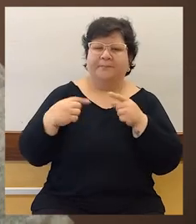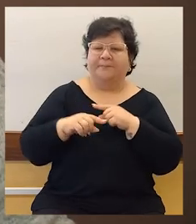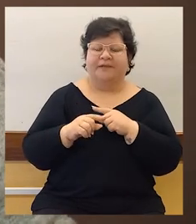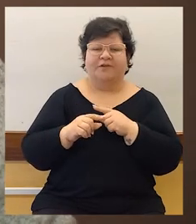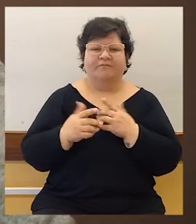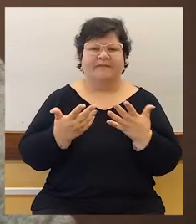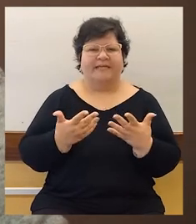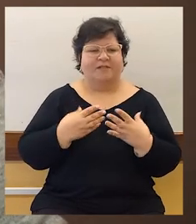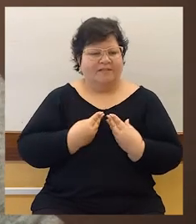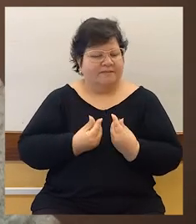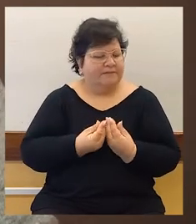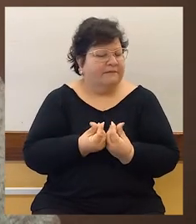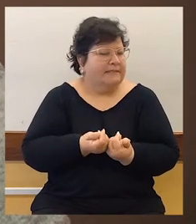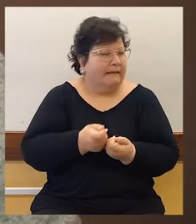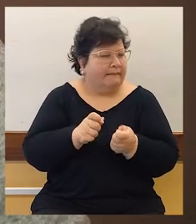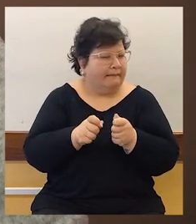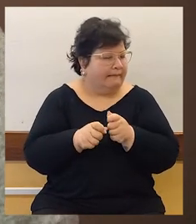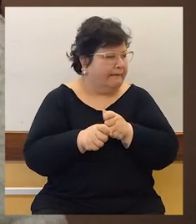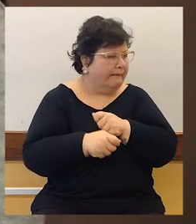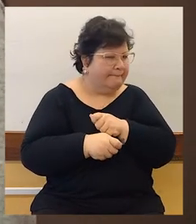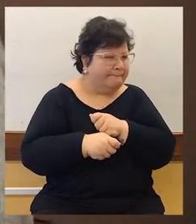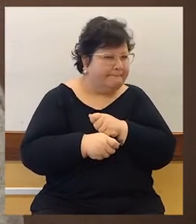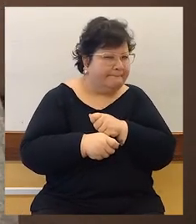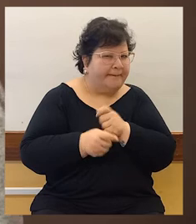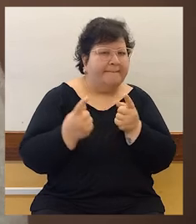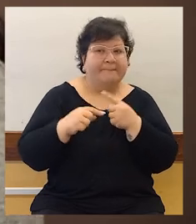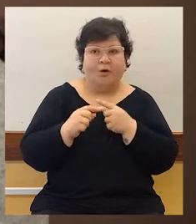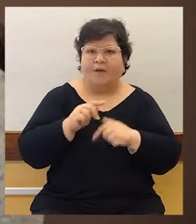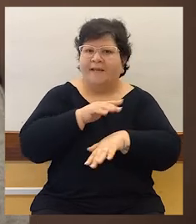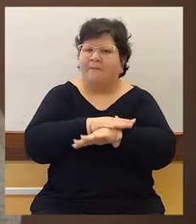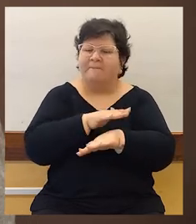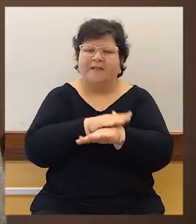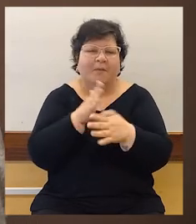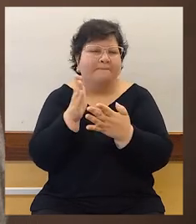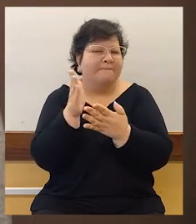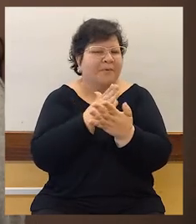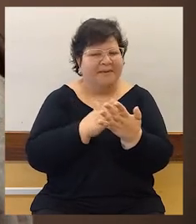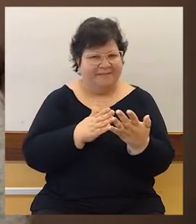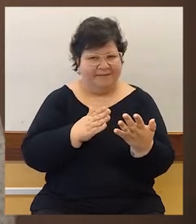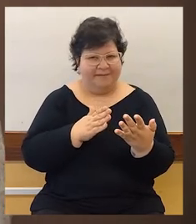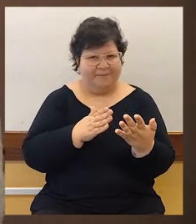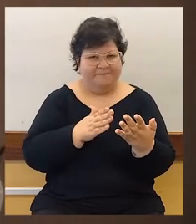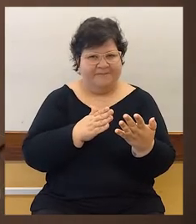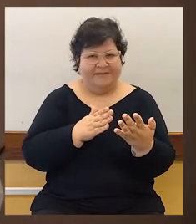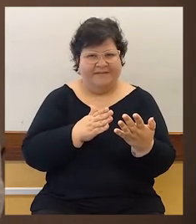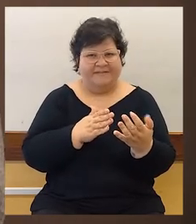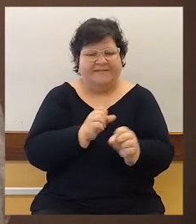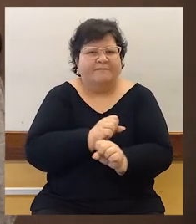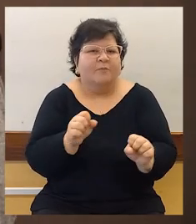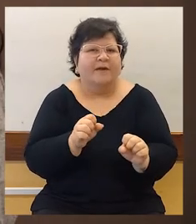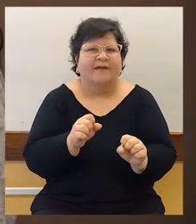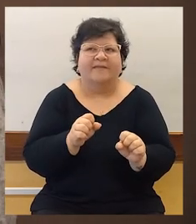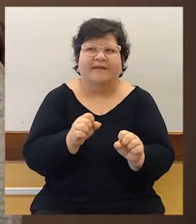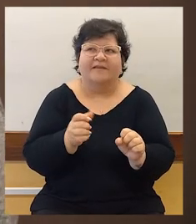nuestra sensibilidad. Y creo que en el acto poético, en esa cuestión de romper con lo